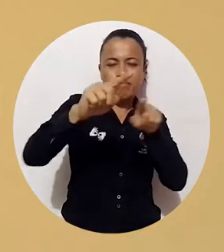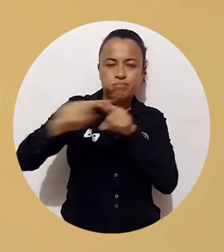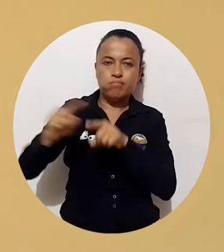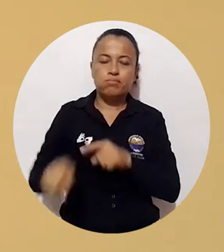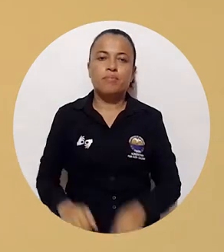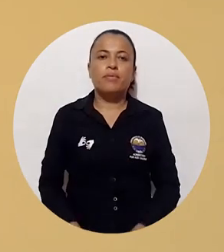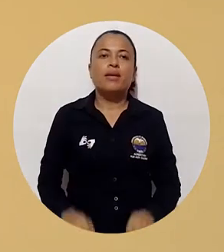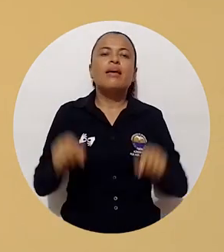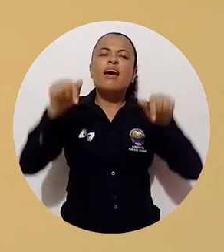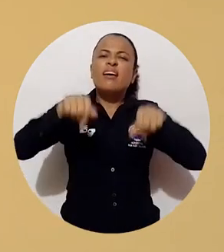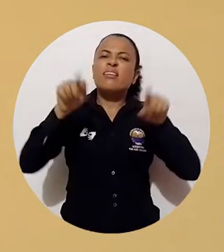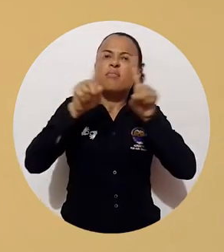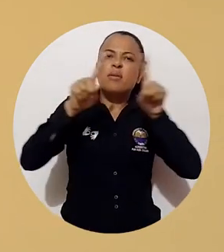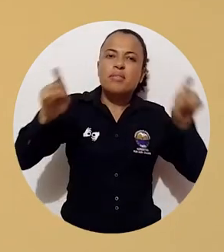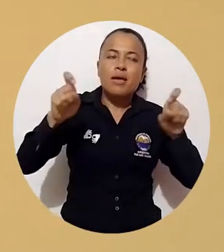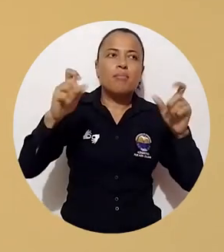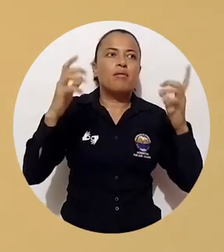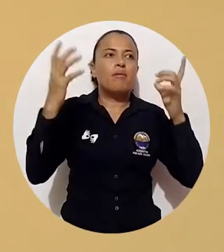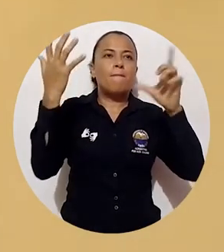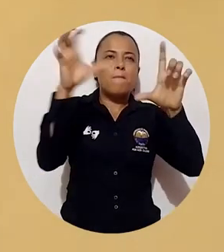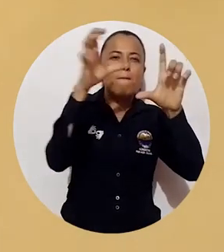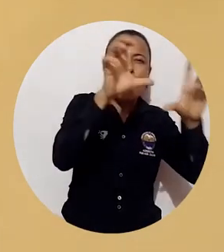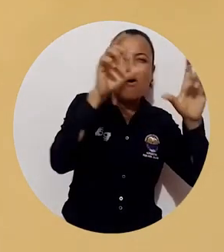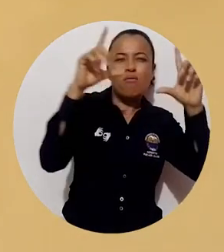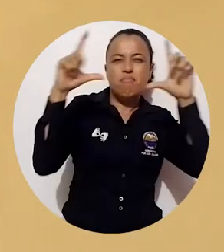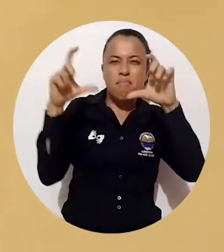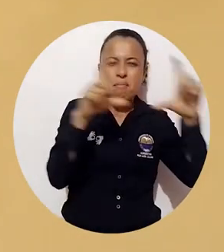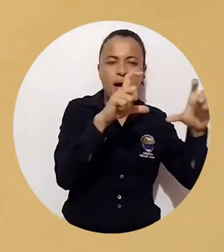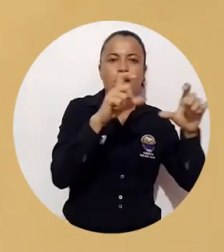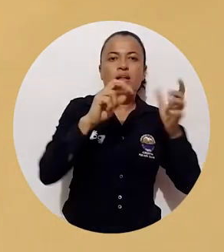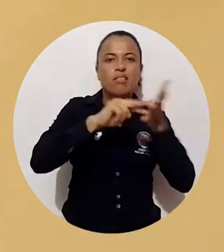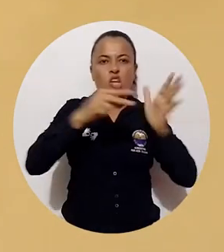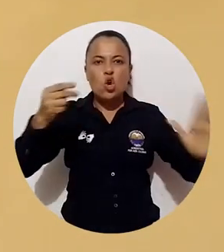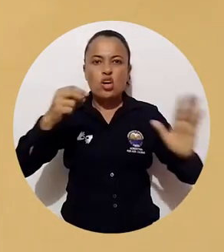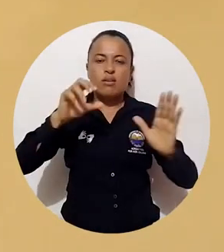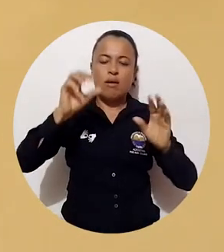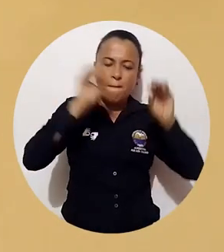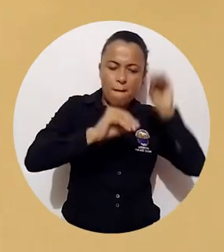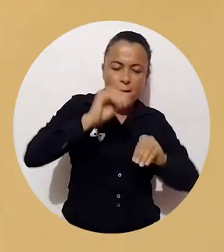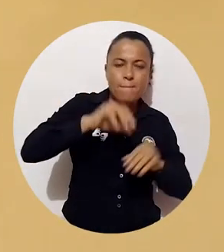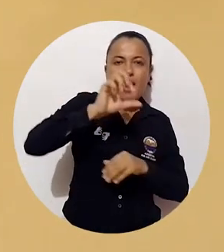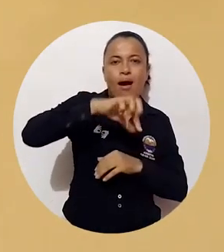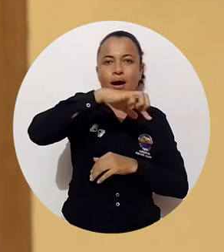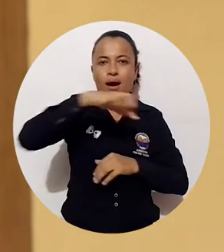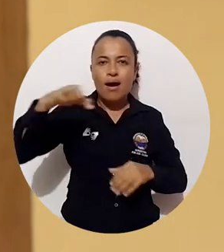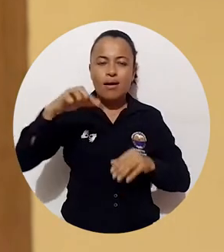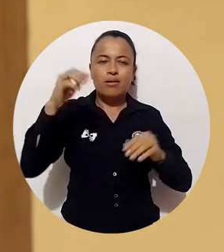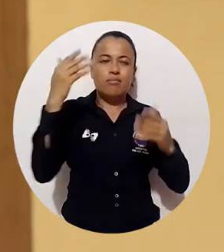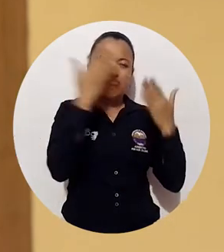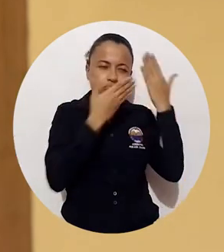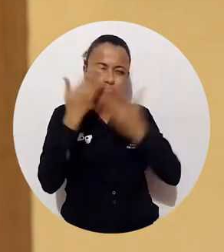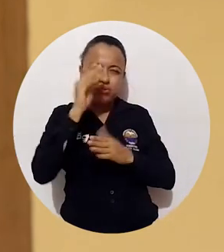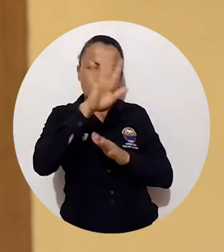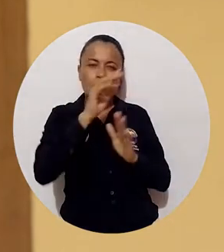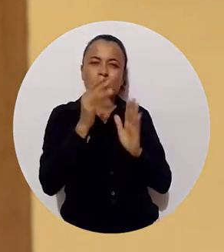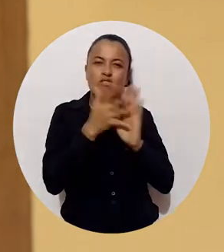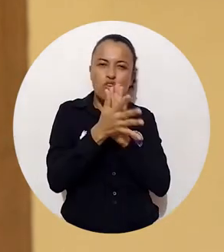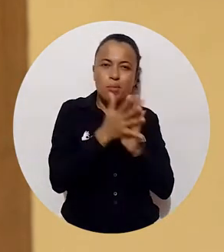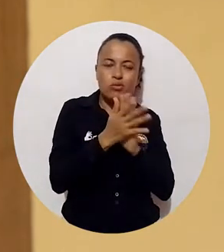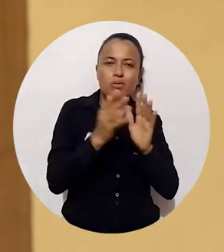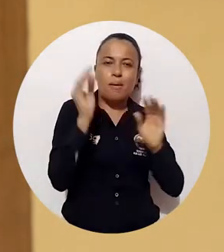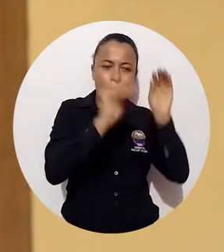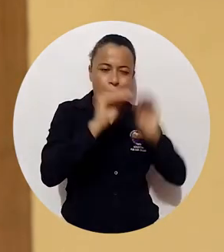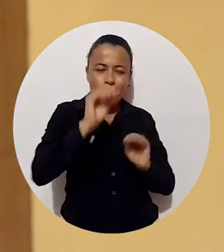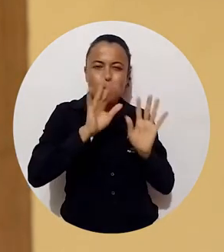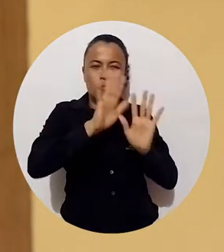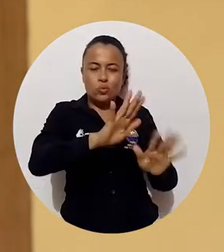temáticas relacionadas, por ejemplo, con las ciencias de imagen, nuevas tecnologías para el desarrollo de aplicaciones, análisis de información a partir